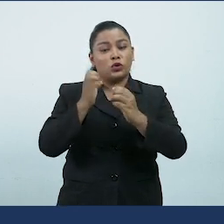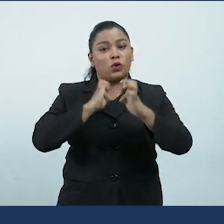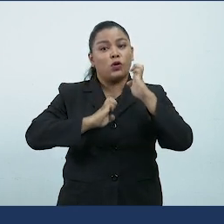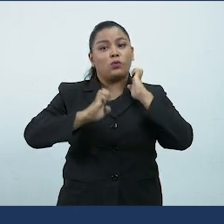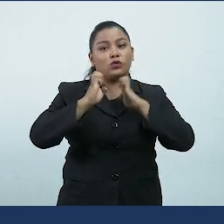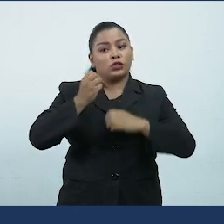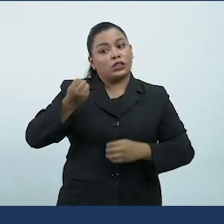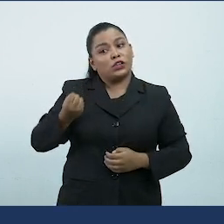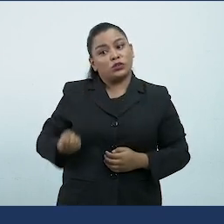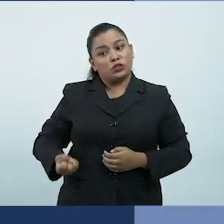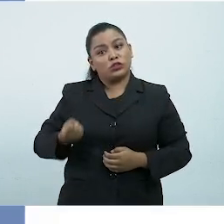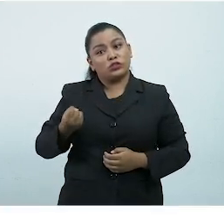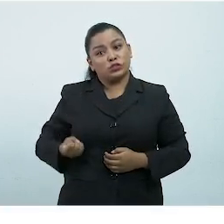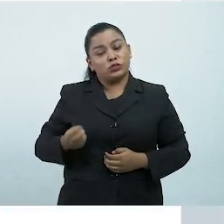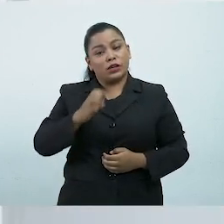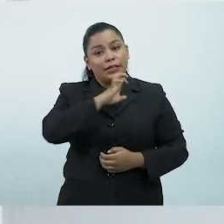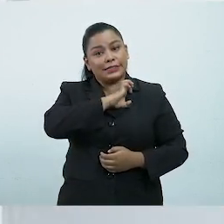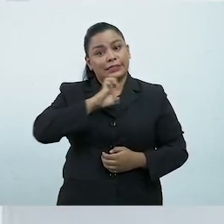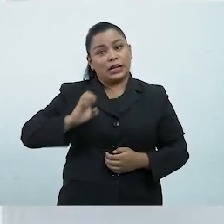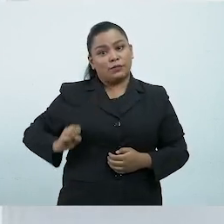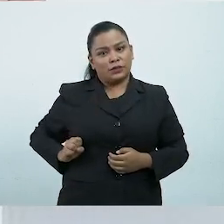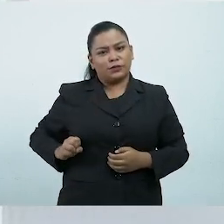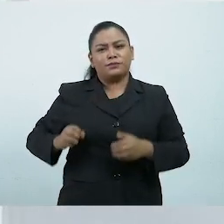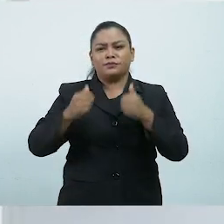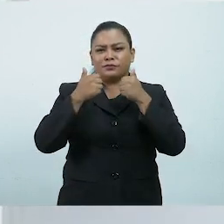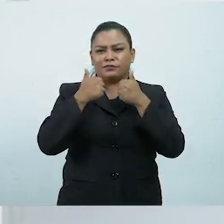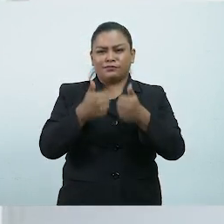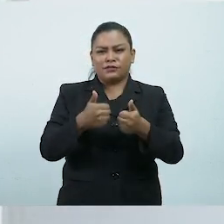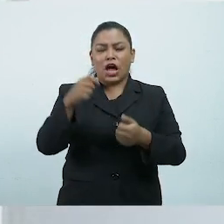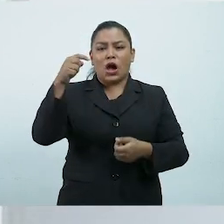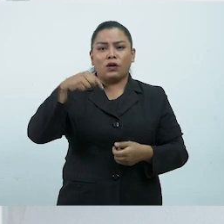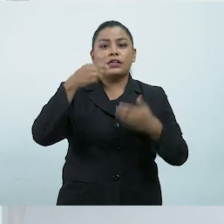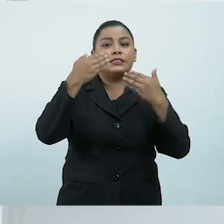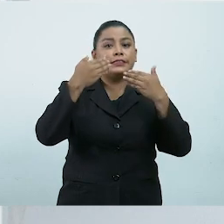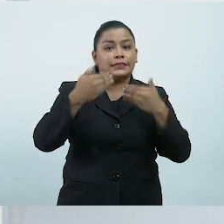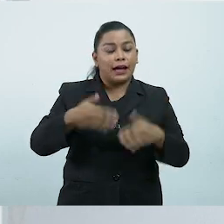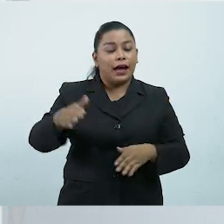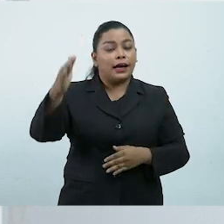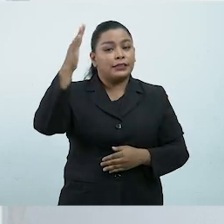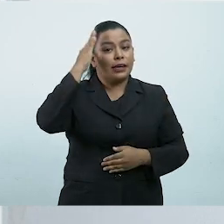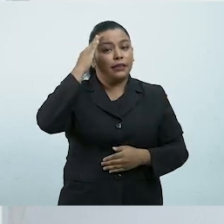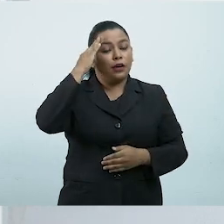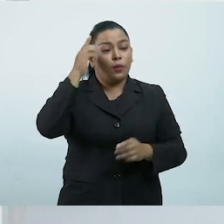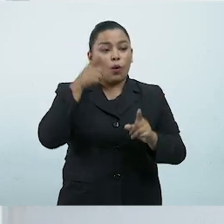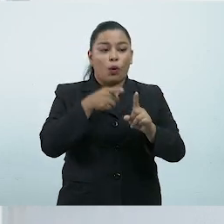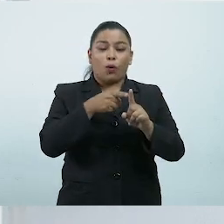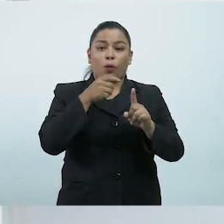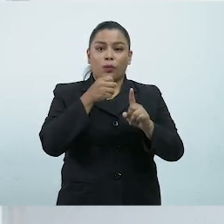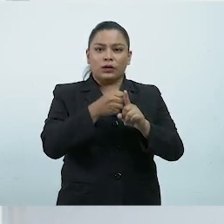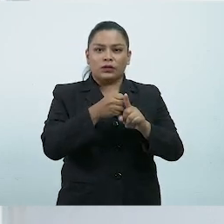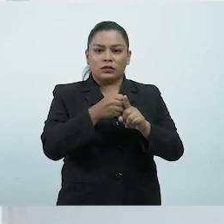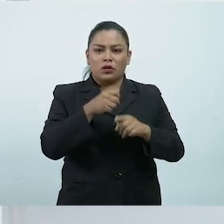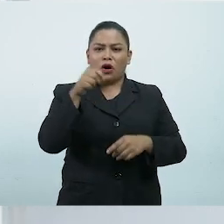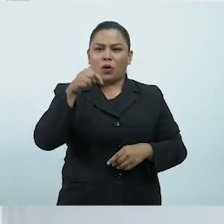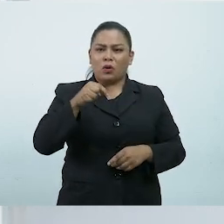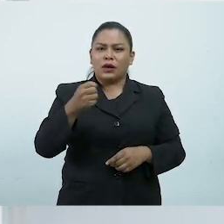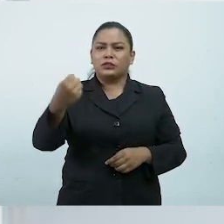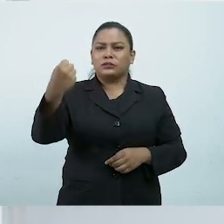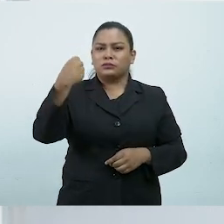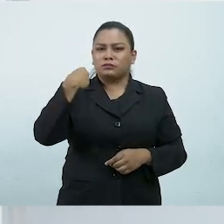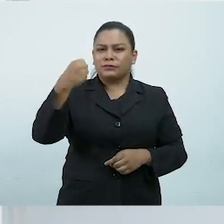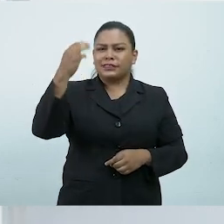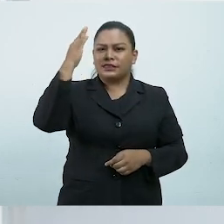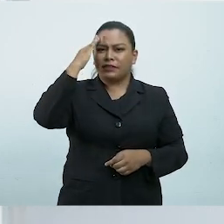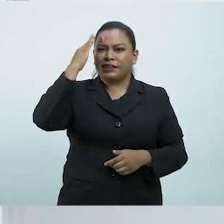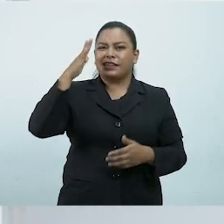estudiantado salvadoreño. Muy bien, ahora que ya conocemos los objetivos, es importante tener en cuenta